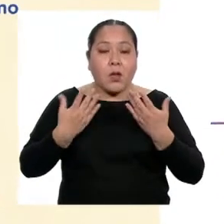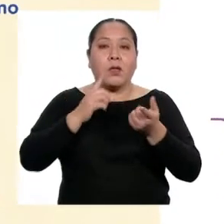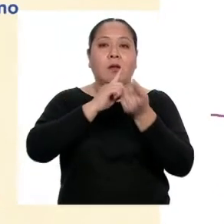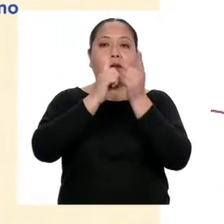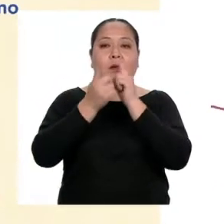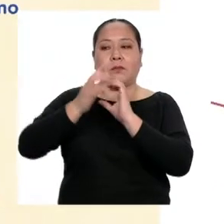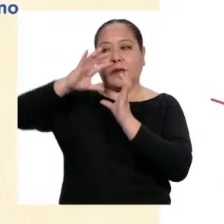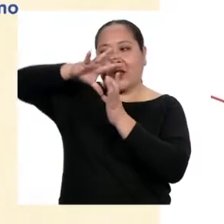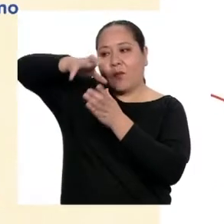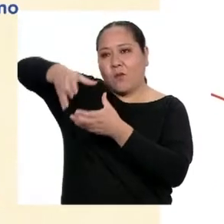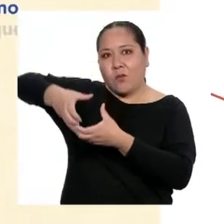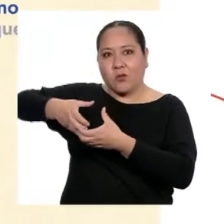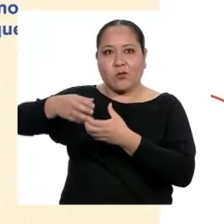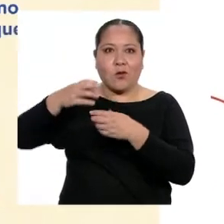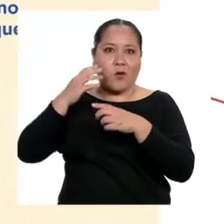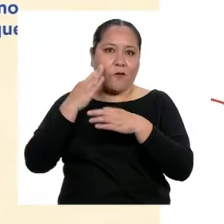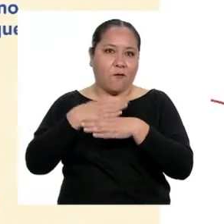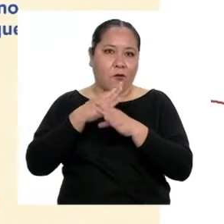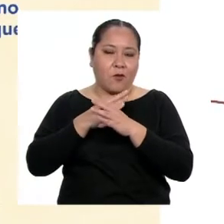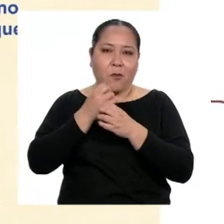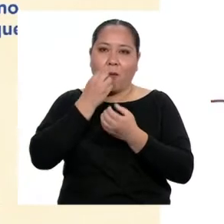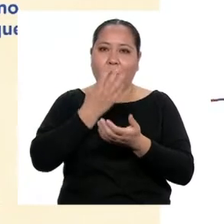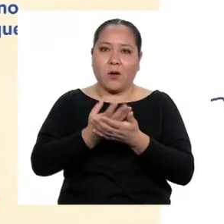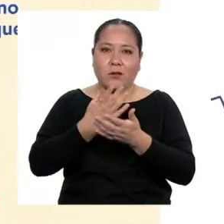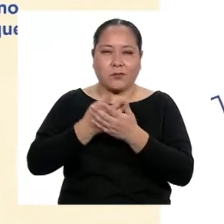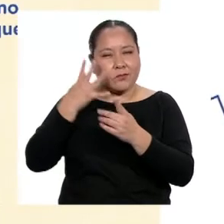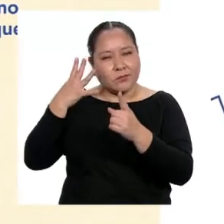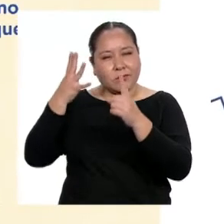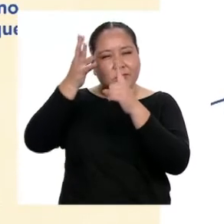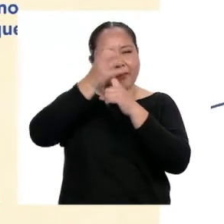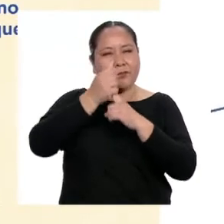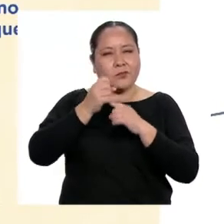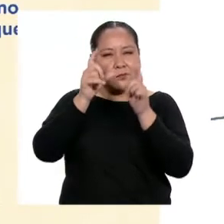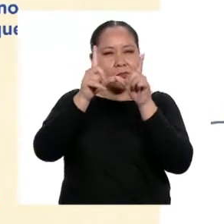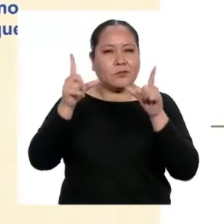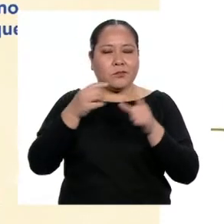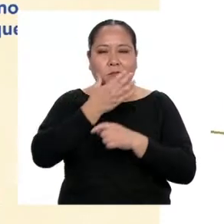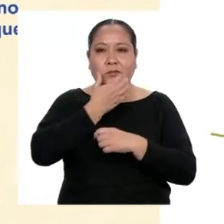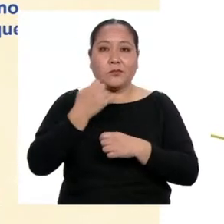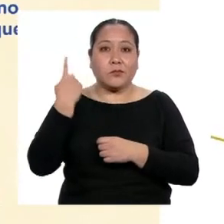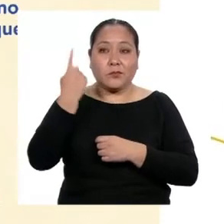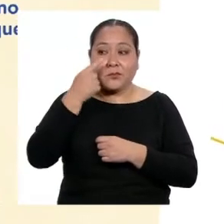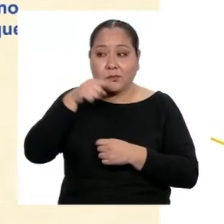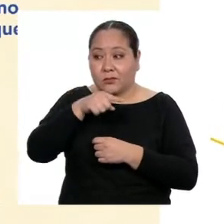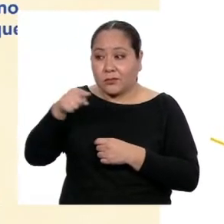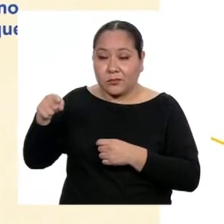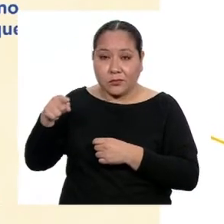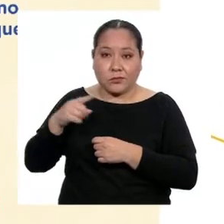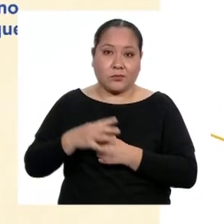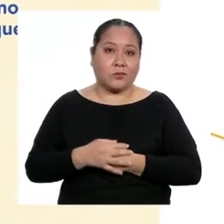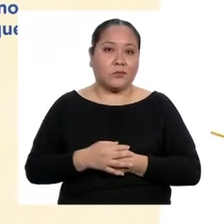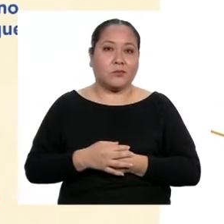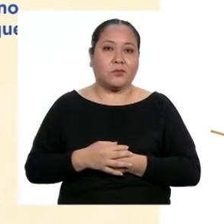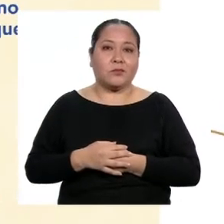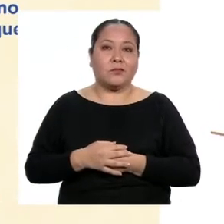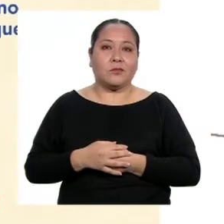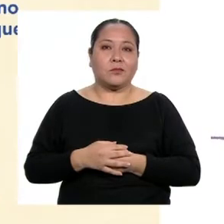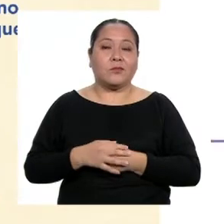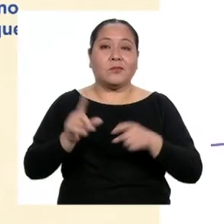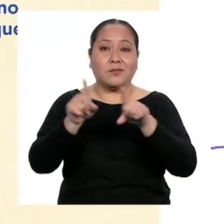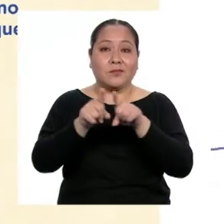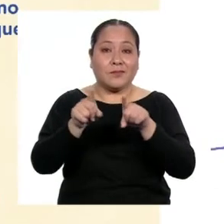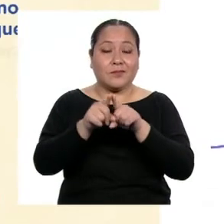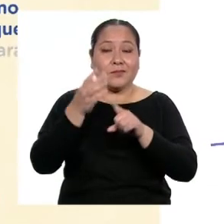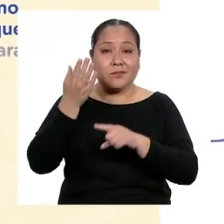impresionante, logrando que sea un lugar mejor, no solo para ellas y ellos, sino